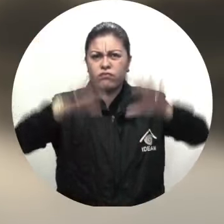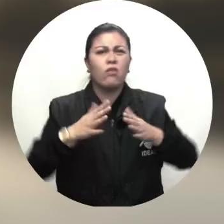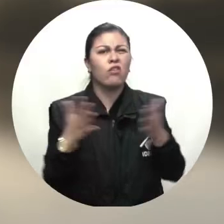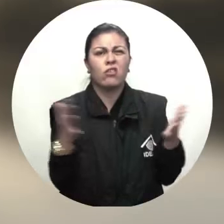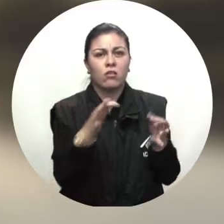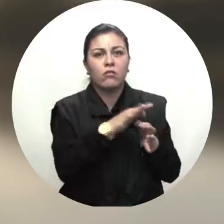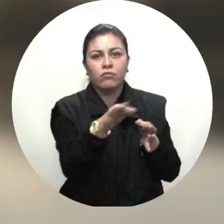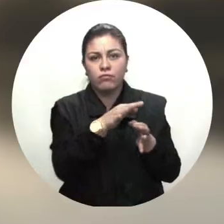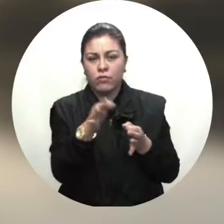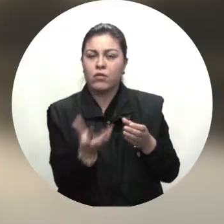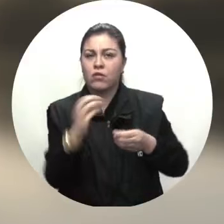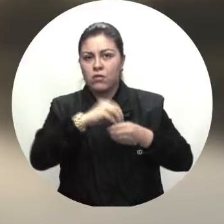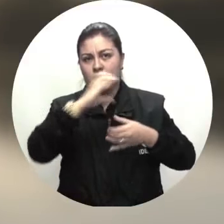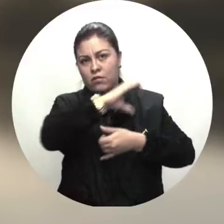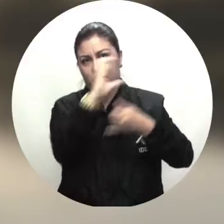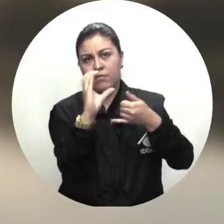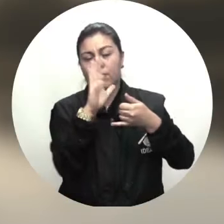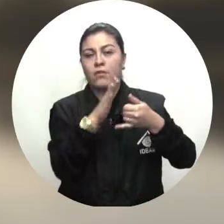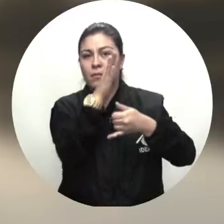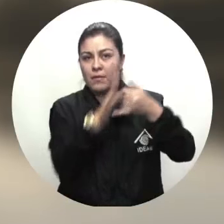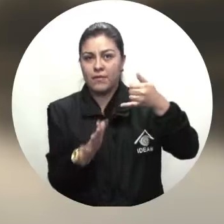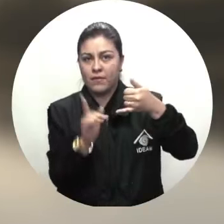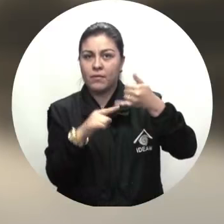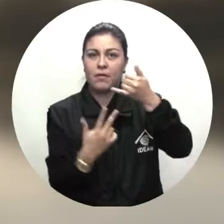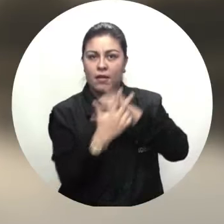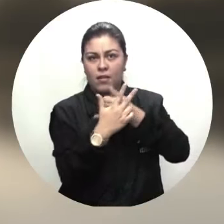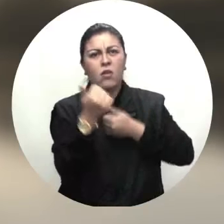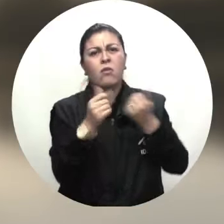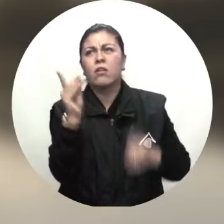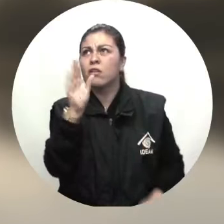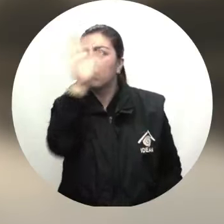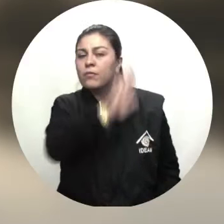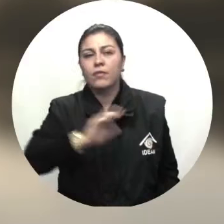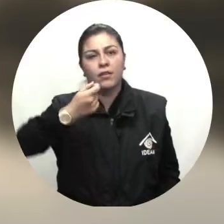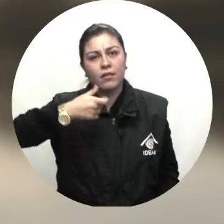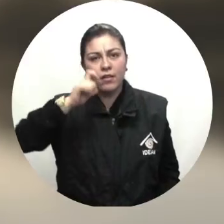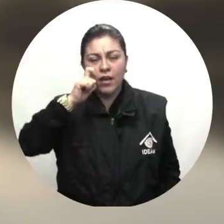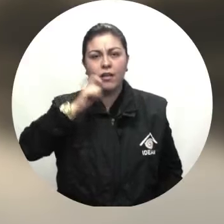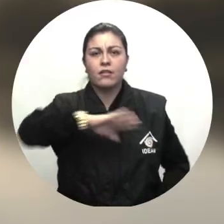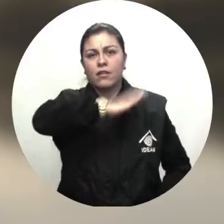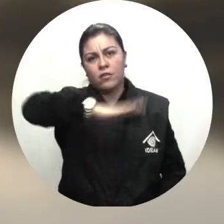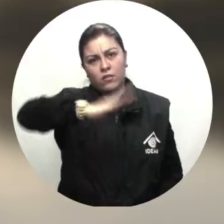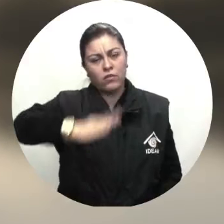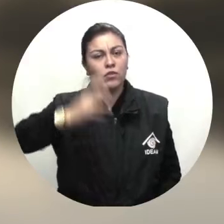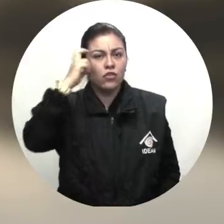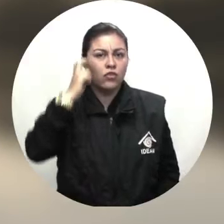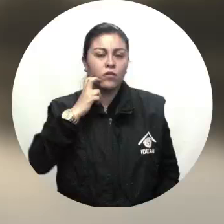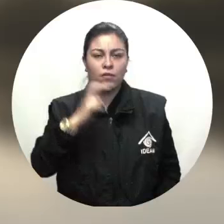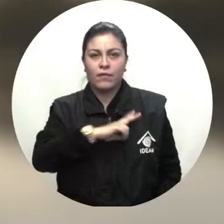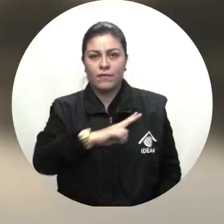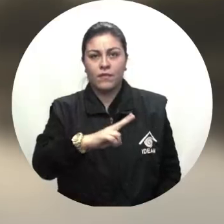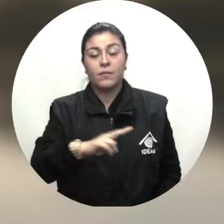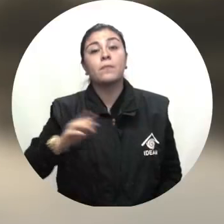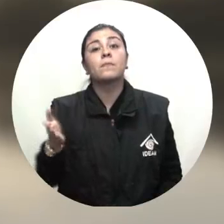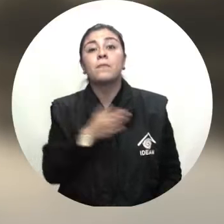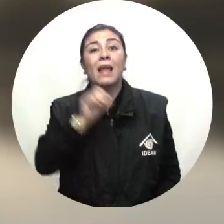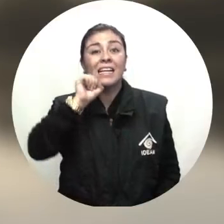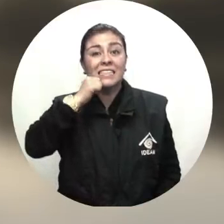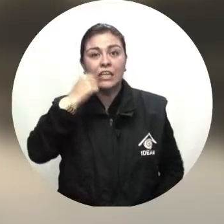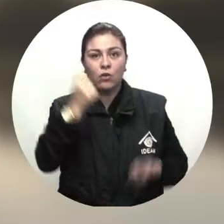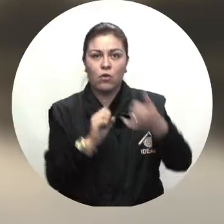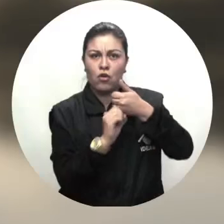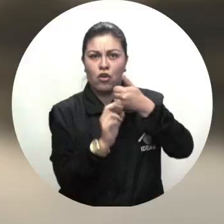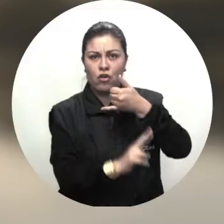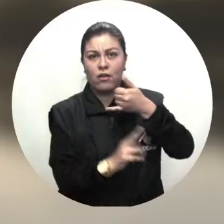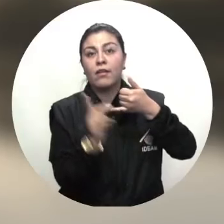región pacífica y también de la Andina, especialmente en el departamento de Caldas, Antioquia, Chocó y Valle del Cauca. Y alerta naranja en la orinoquía